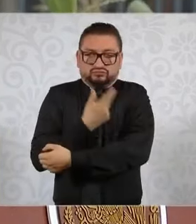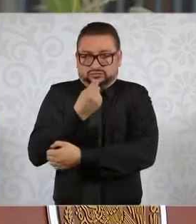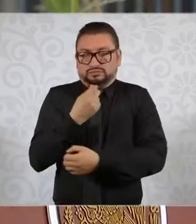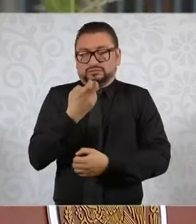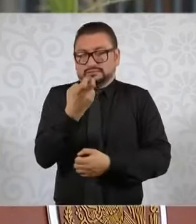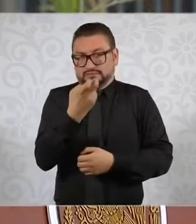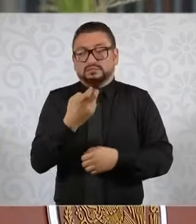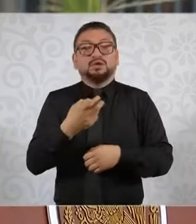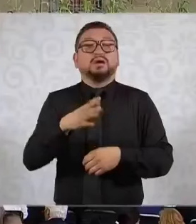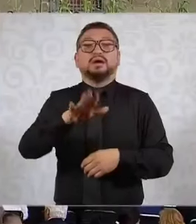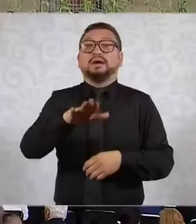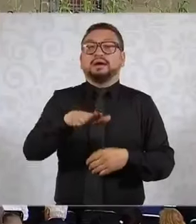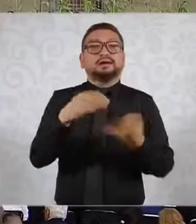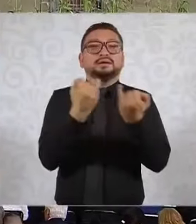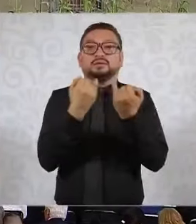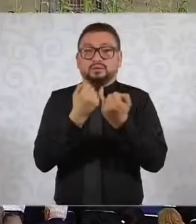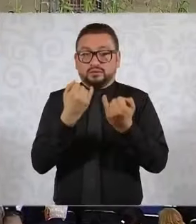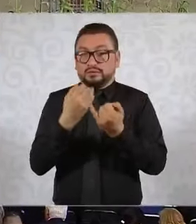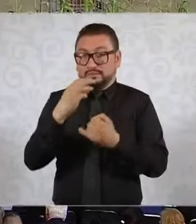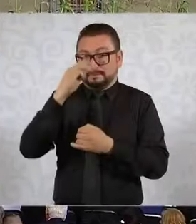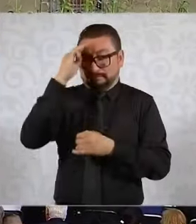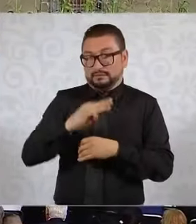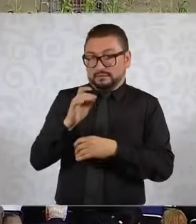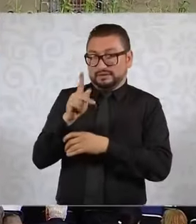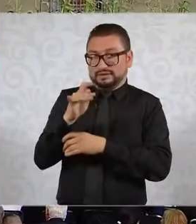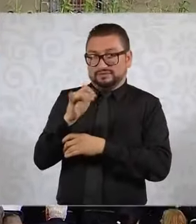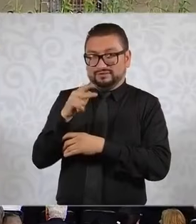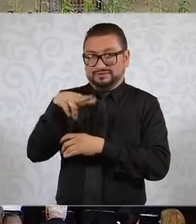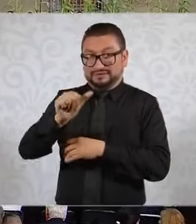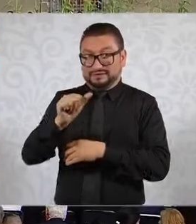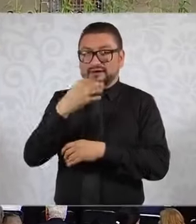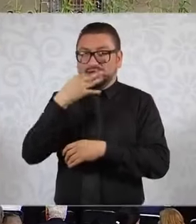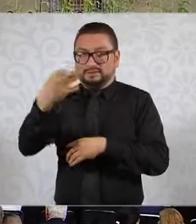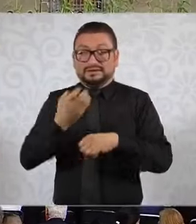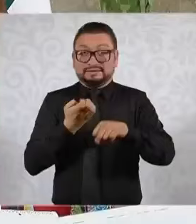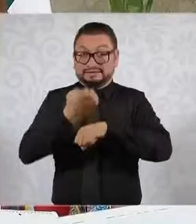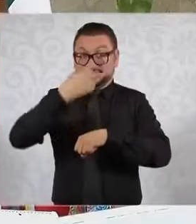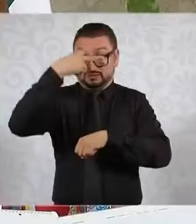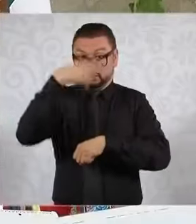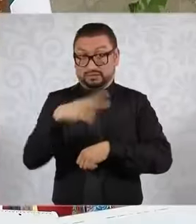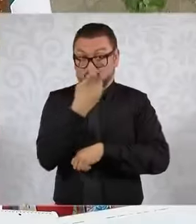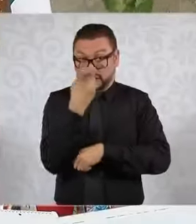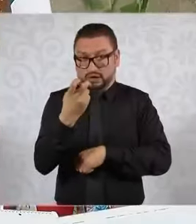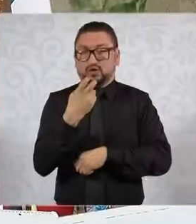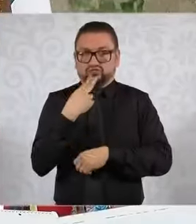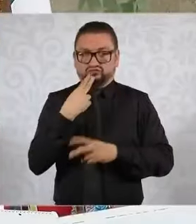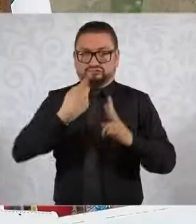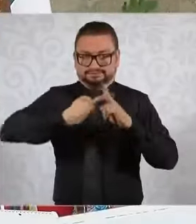Por cierto, para la maestra Delfina vamos a iniciar este programa en el Estado de México.